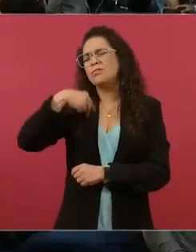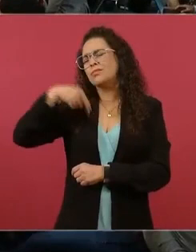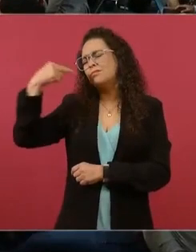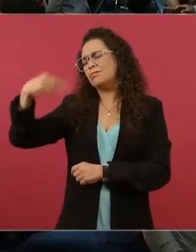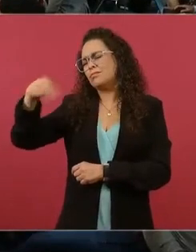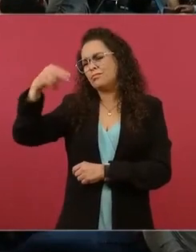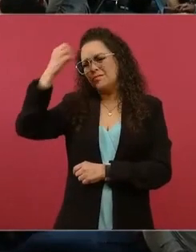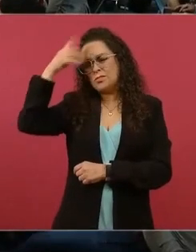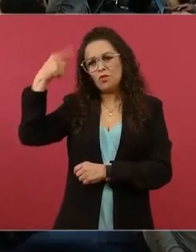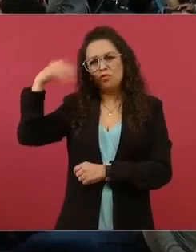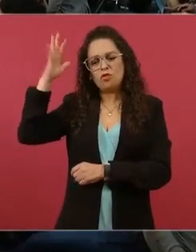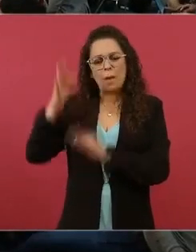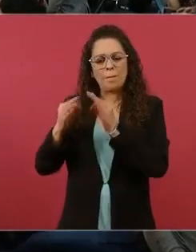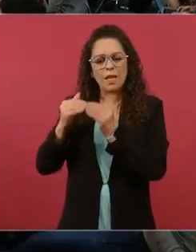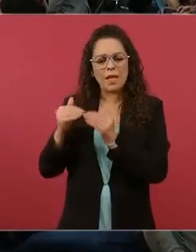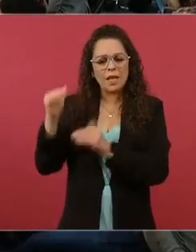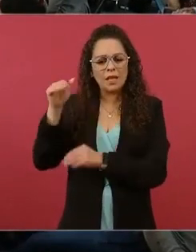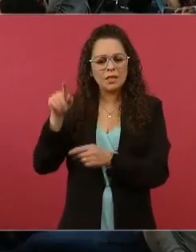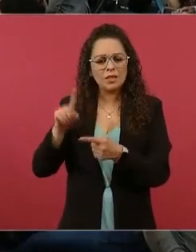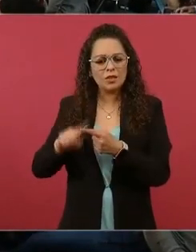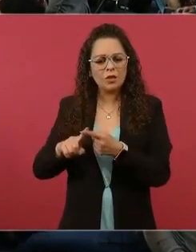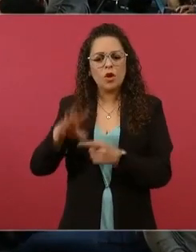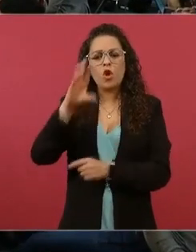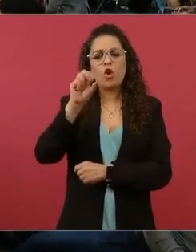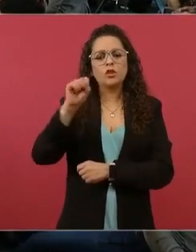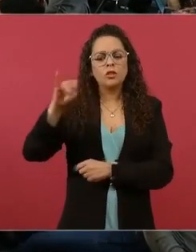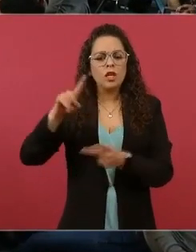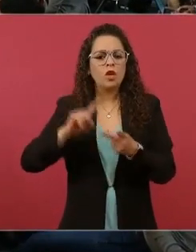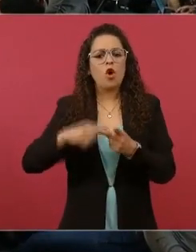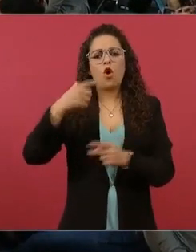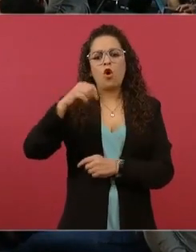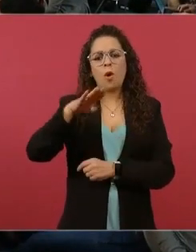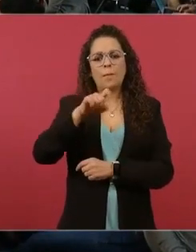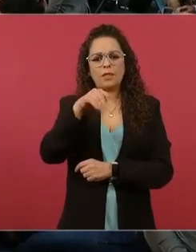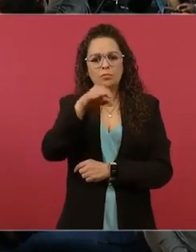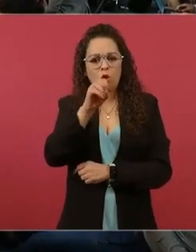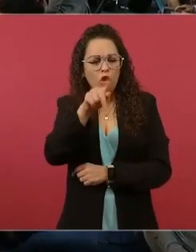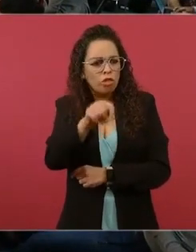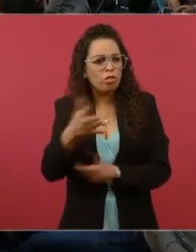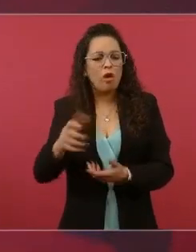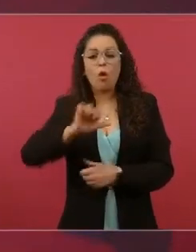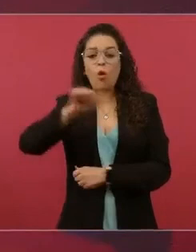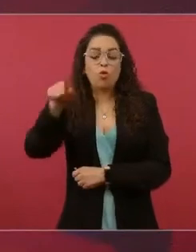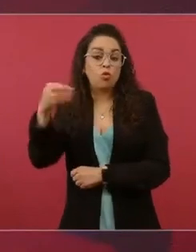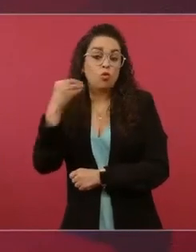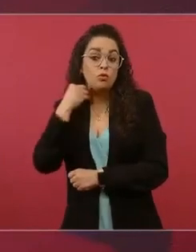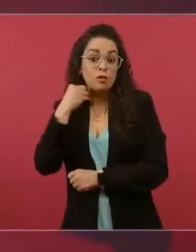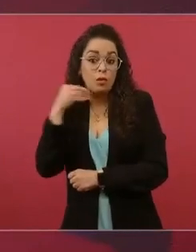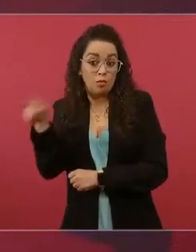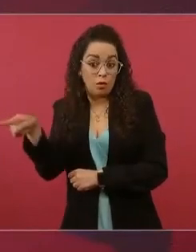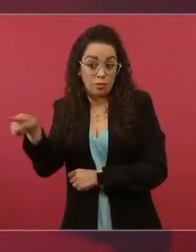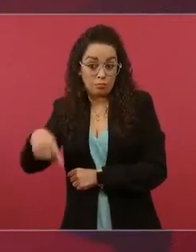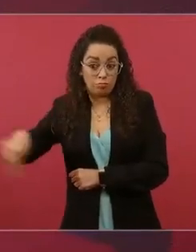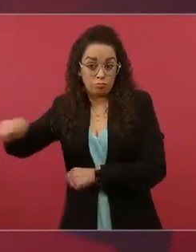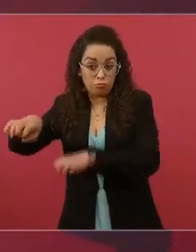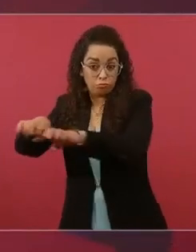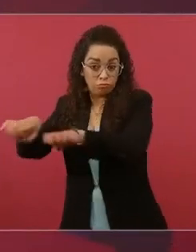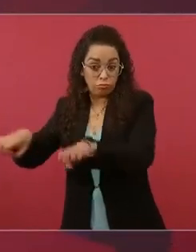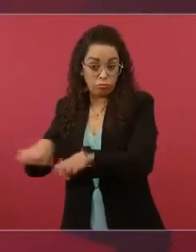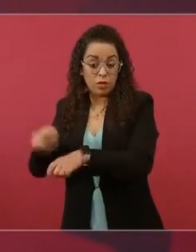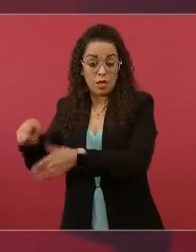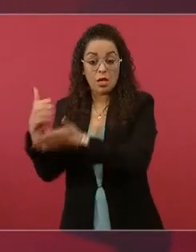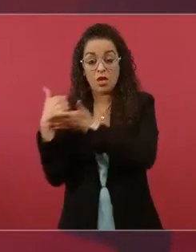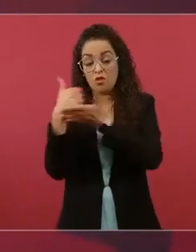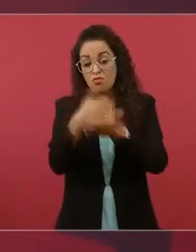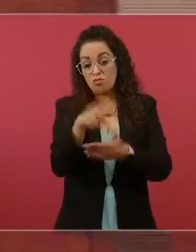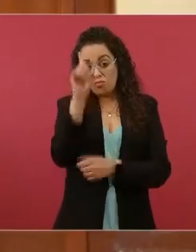ministro, Cocío y otros abogados, son los asesores en el juicio